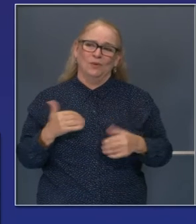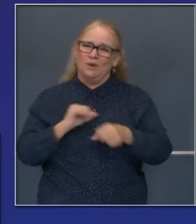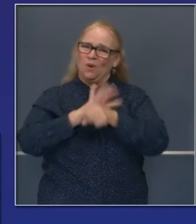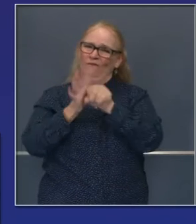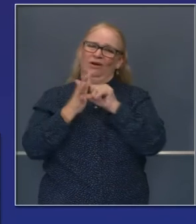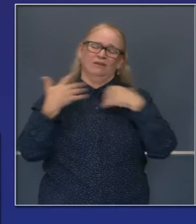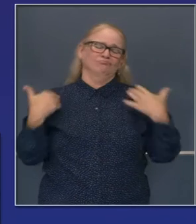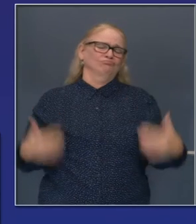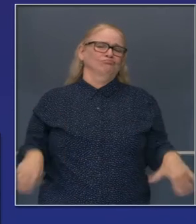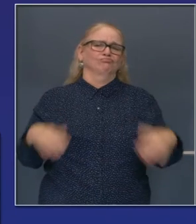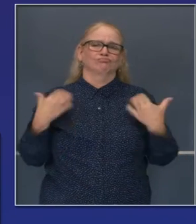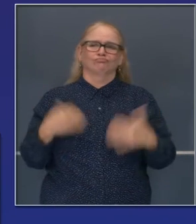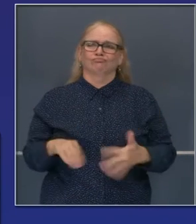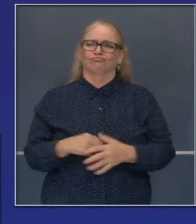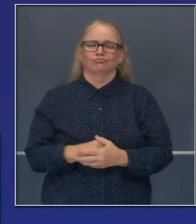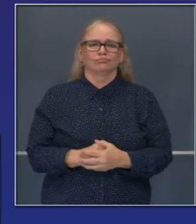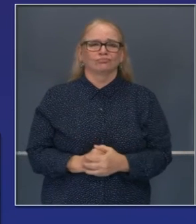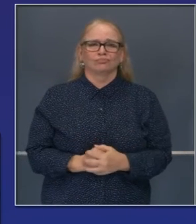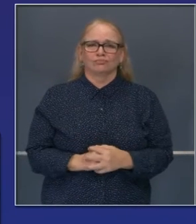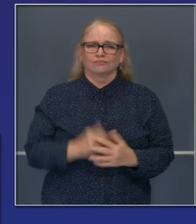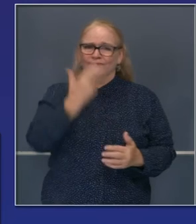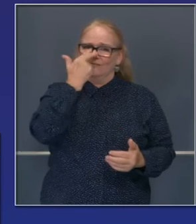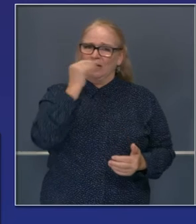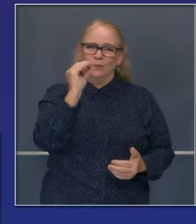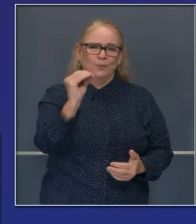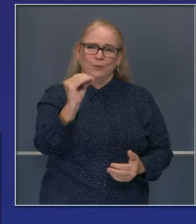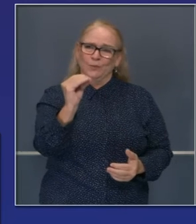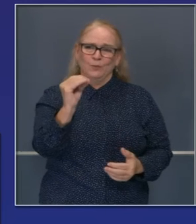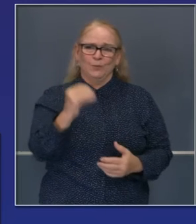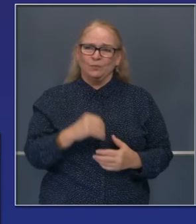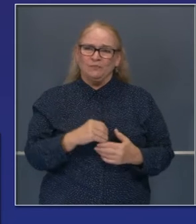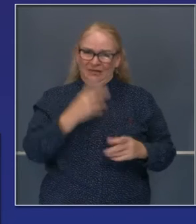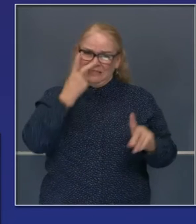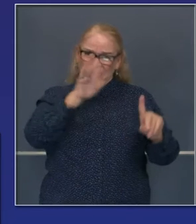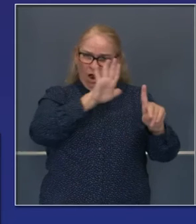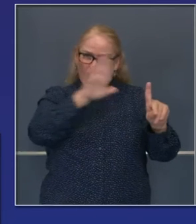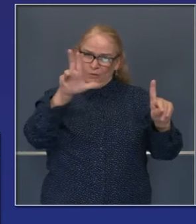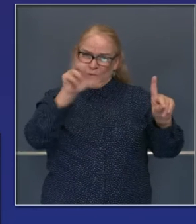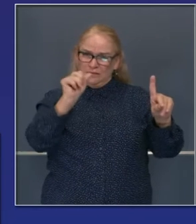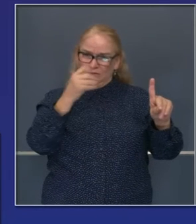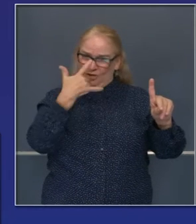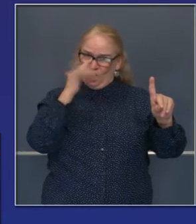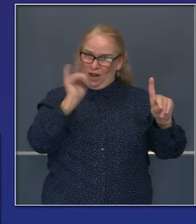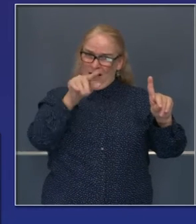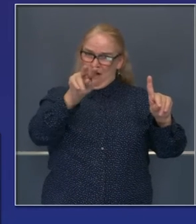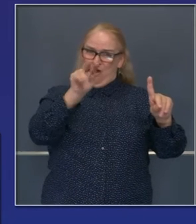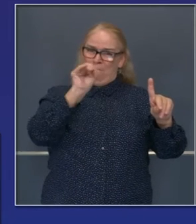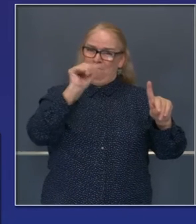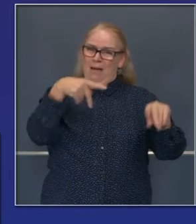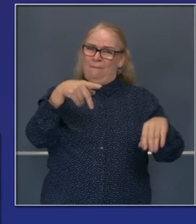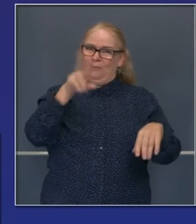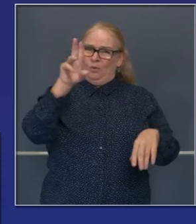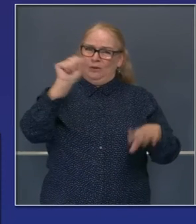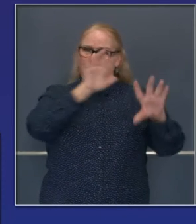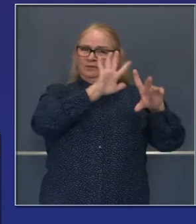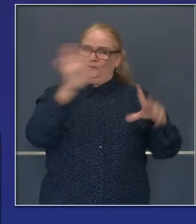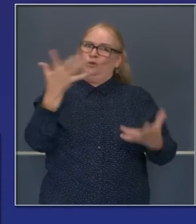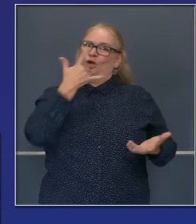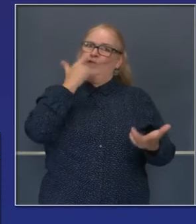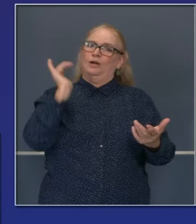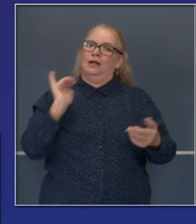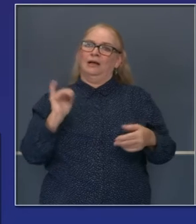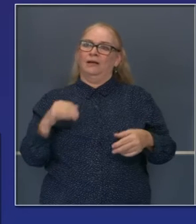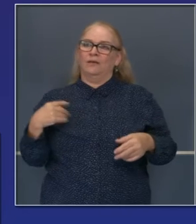índices de transmisión y contaminación de COVID-19. Así que reitero,